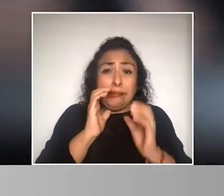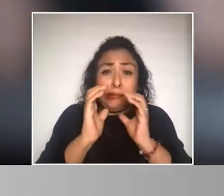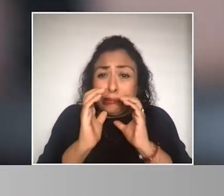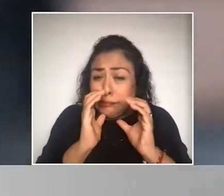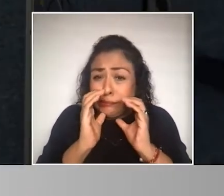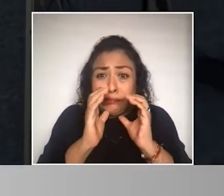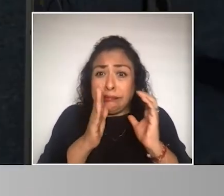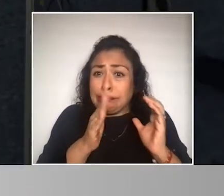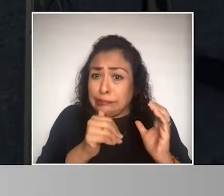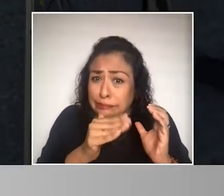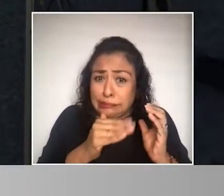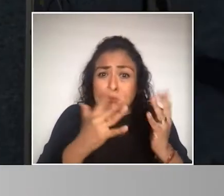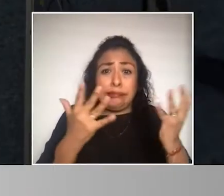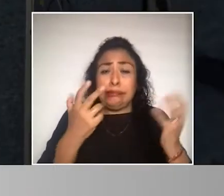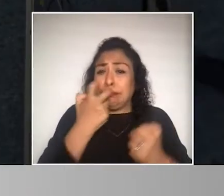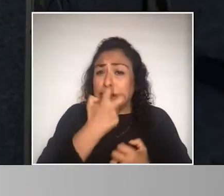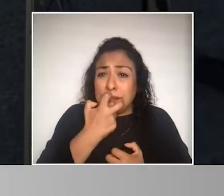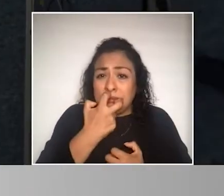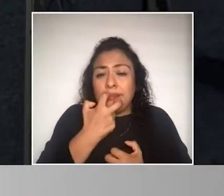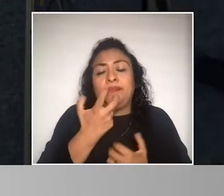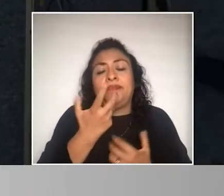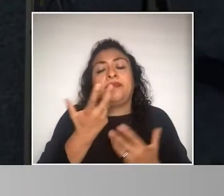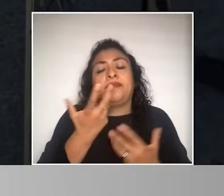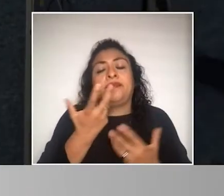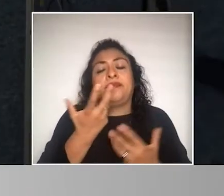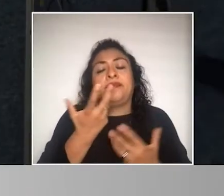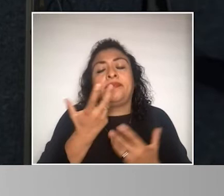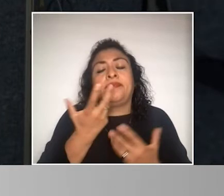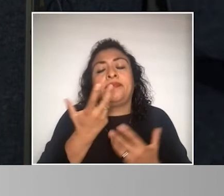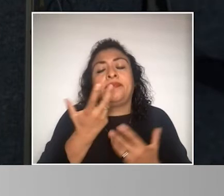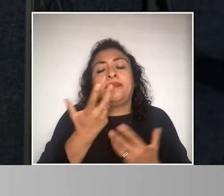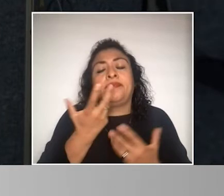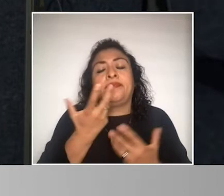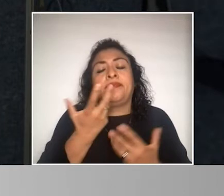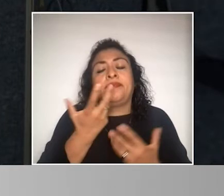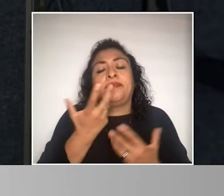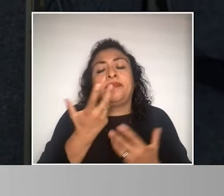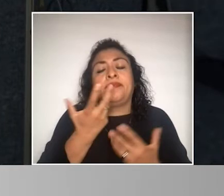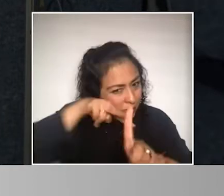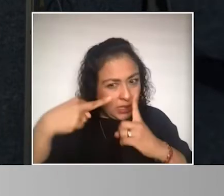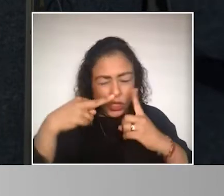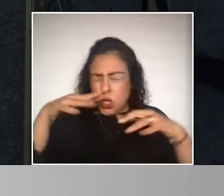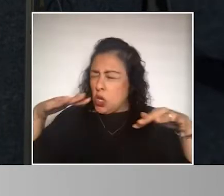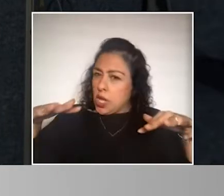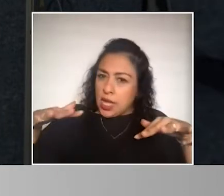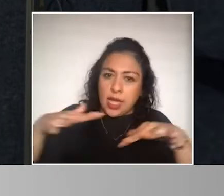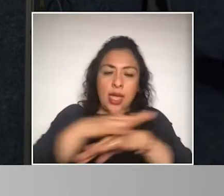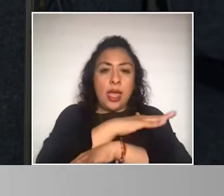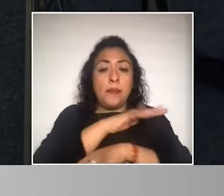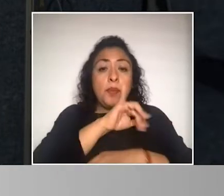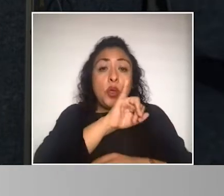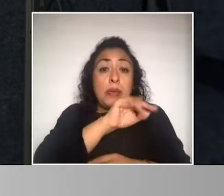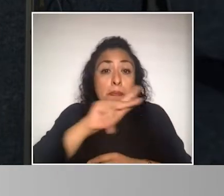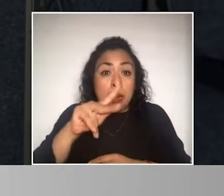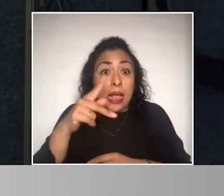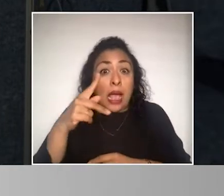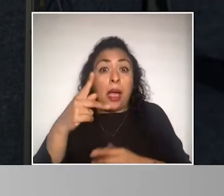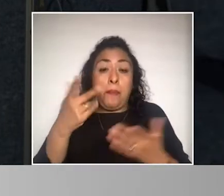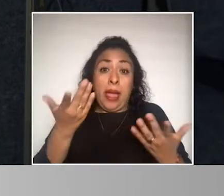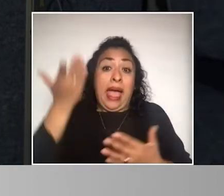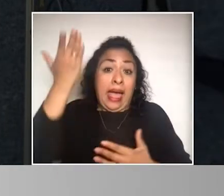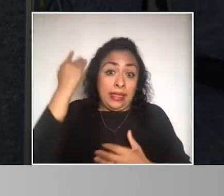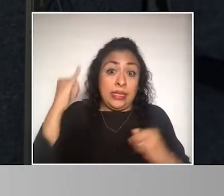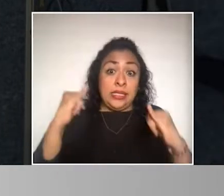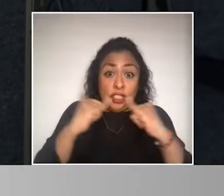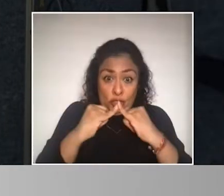través de la lengua oral, hicimos este cambio drástico de paradigma porque el NELIPLEAP era una institución oralizadora,